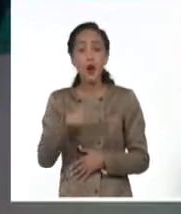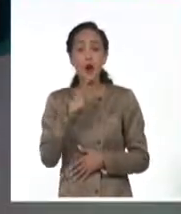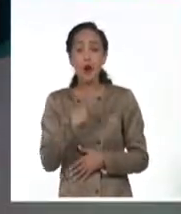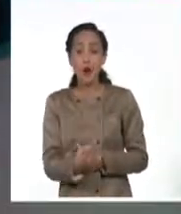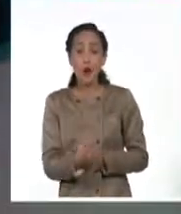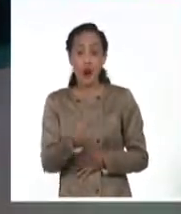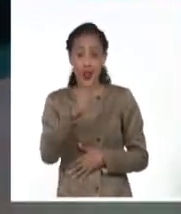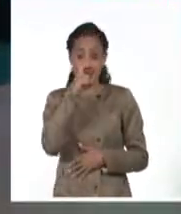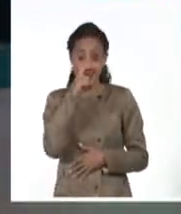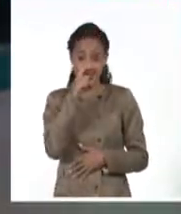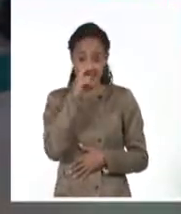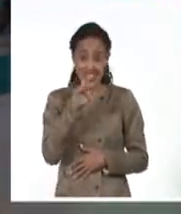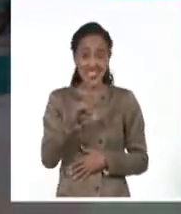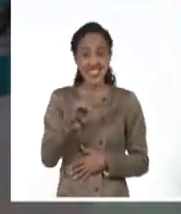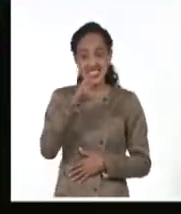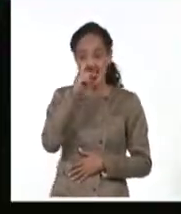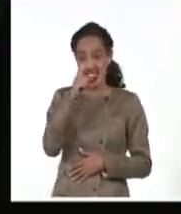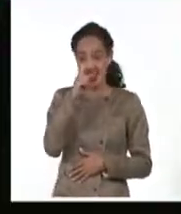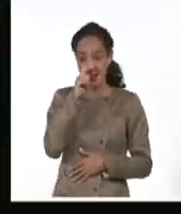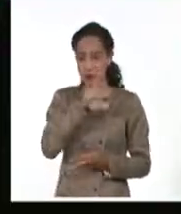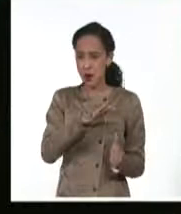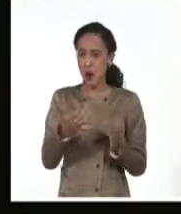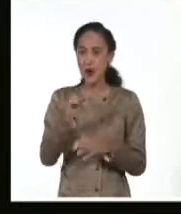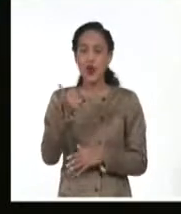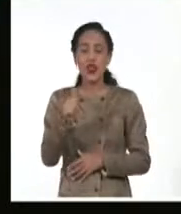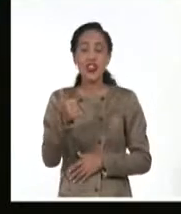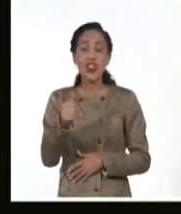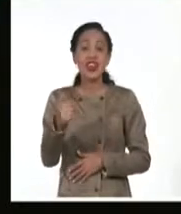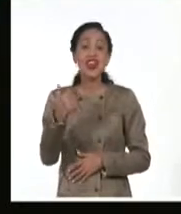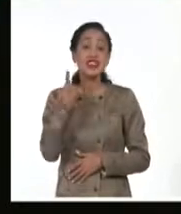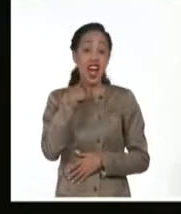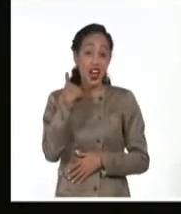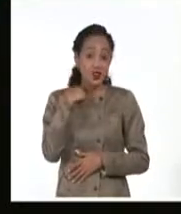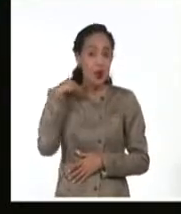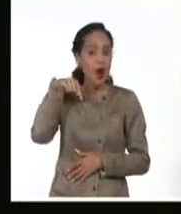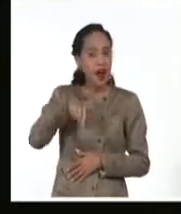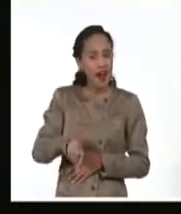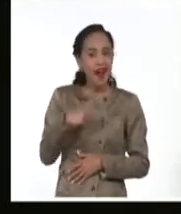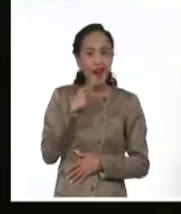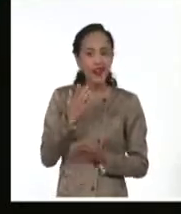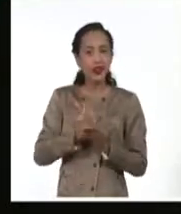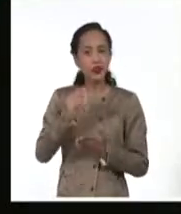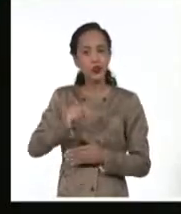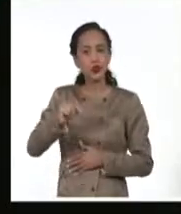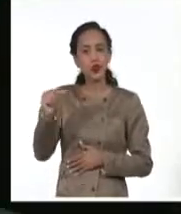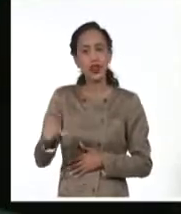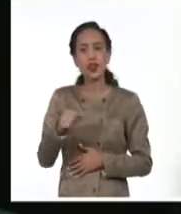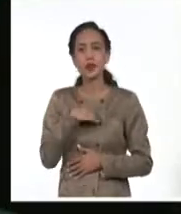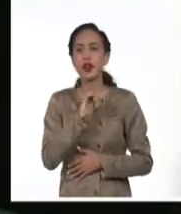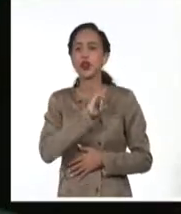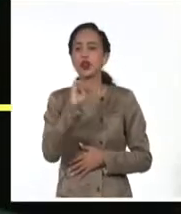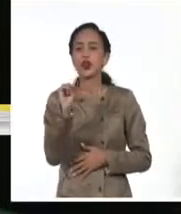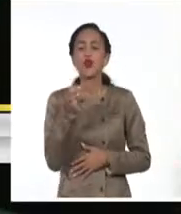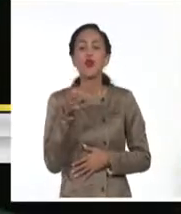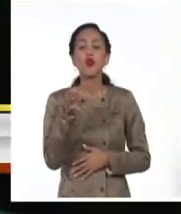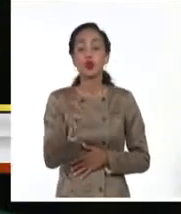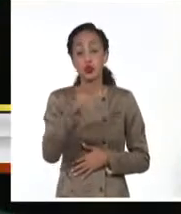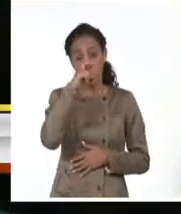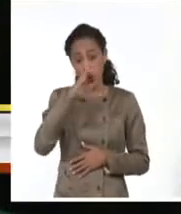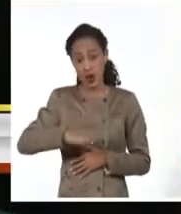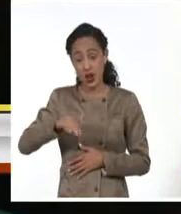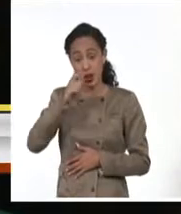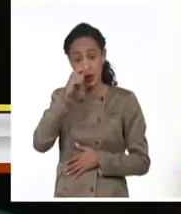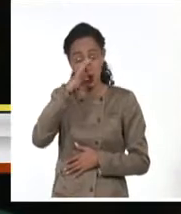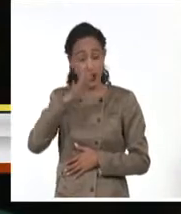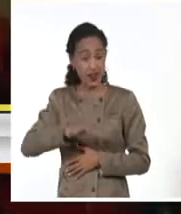ilusiones, después de casi 10 años en una institución que da alas para triunfos mayores a niñas y niños